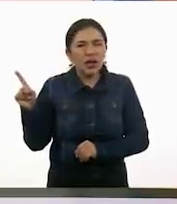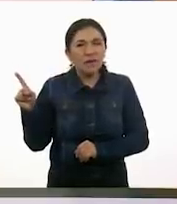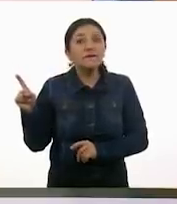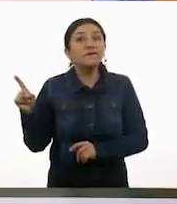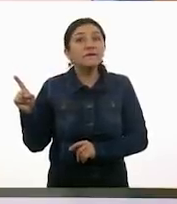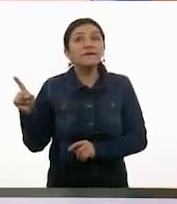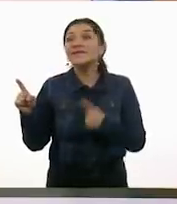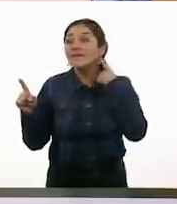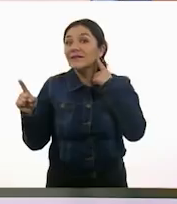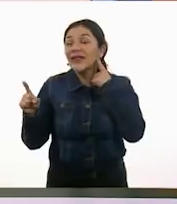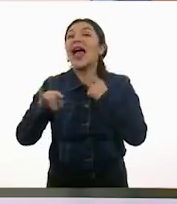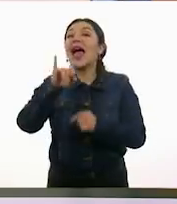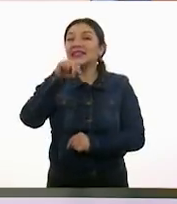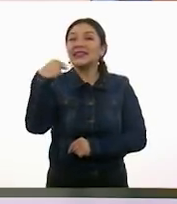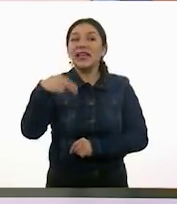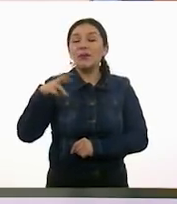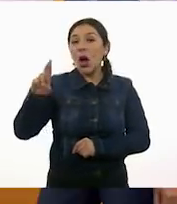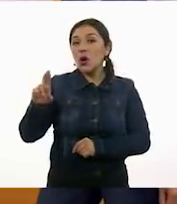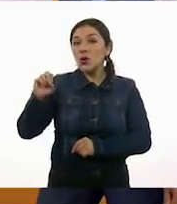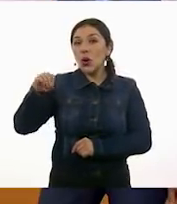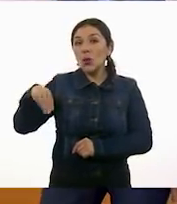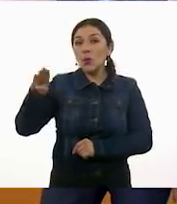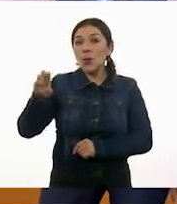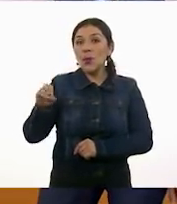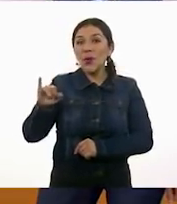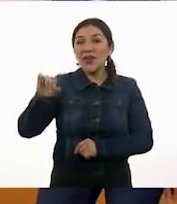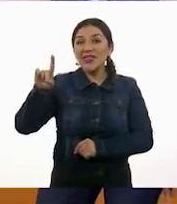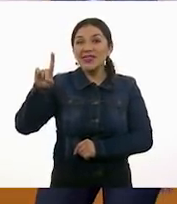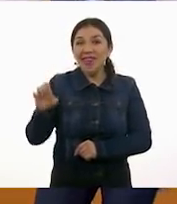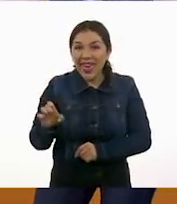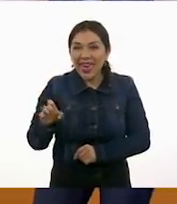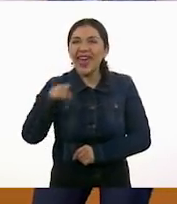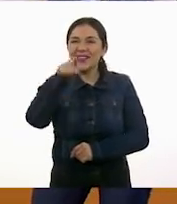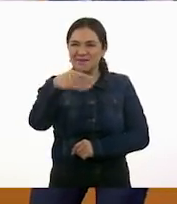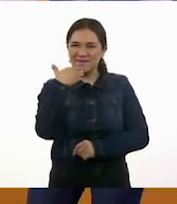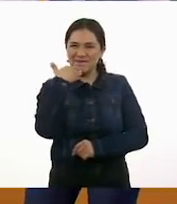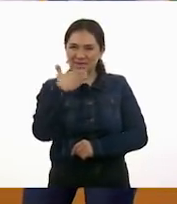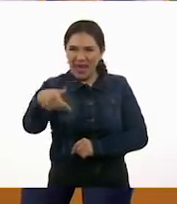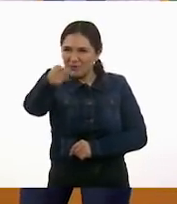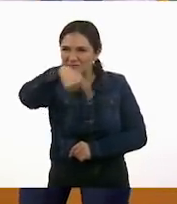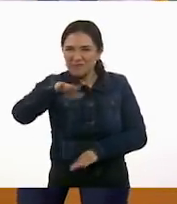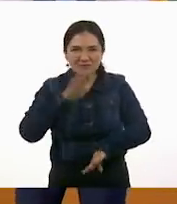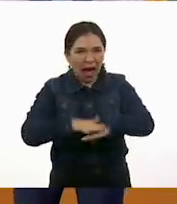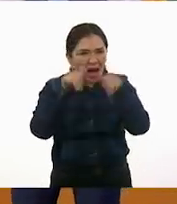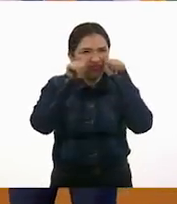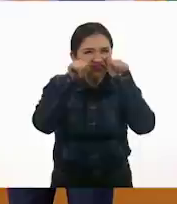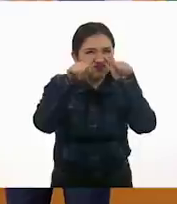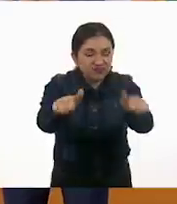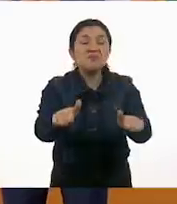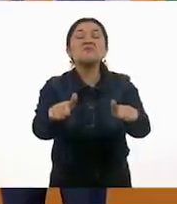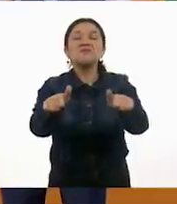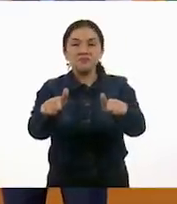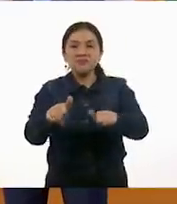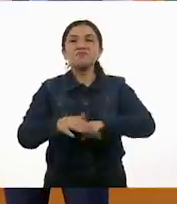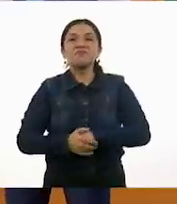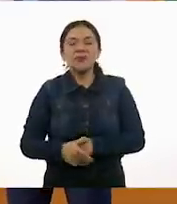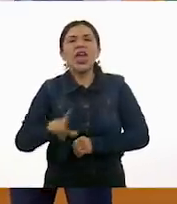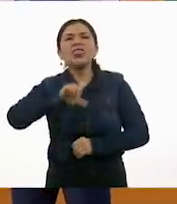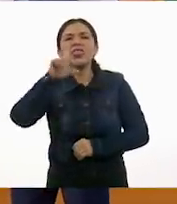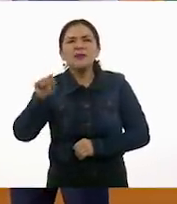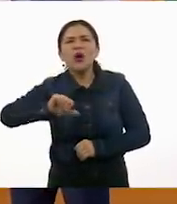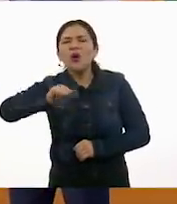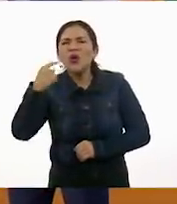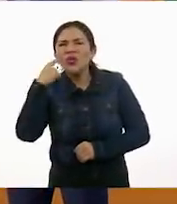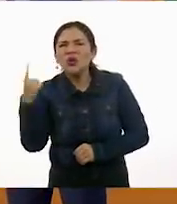Sí, es el romboide. Muy bien. Me queda claro que están poniendo mucha atención. Y después sigue